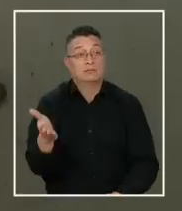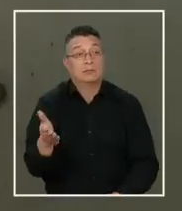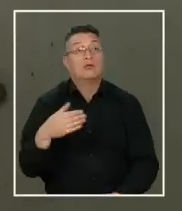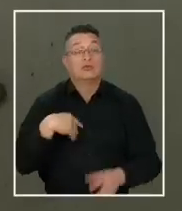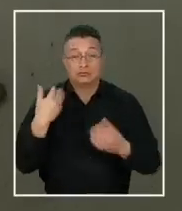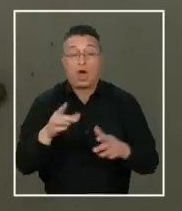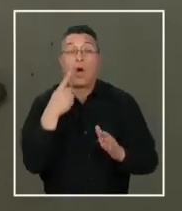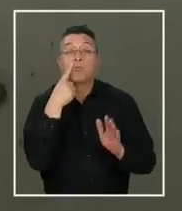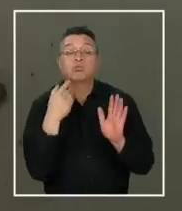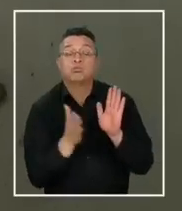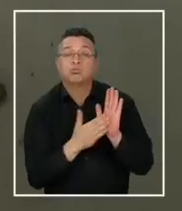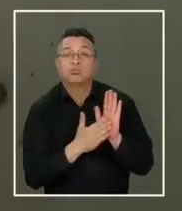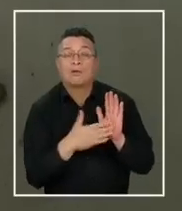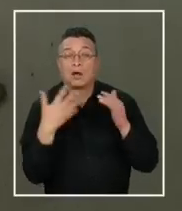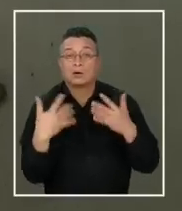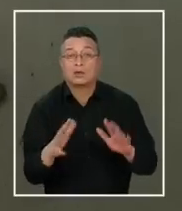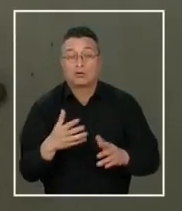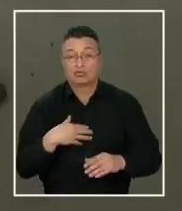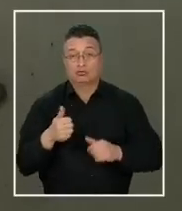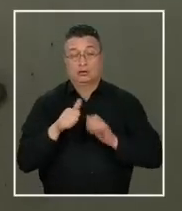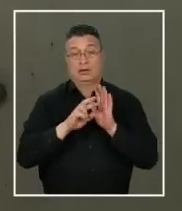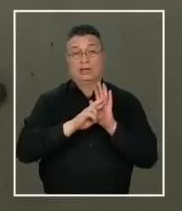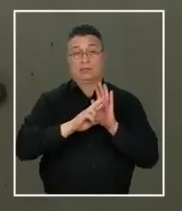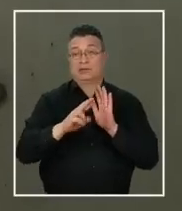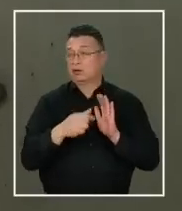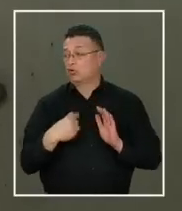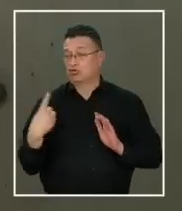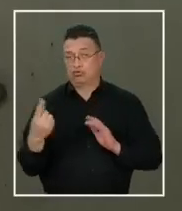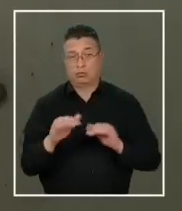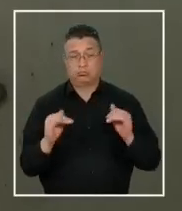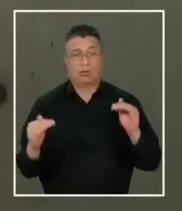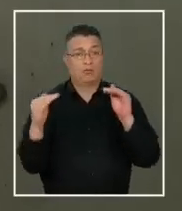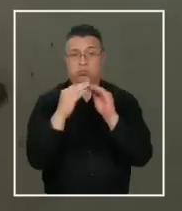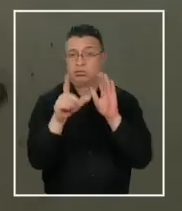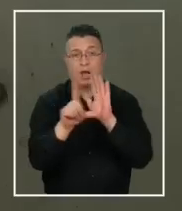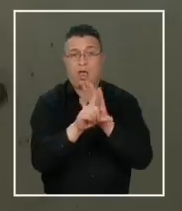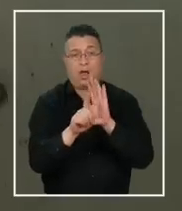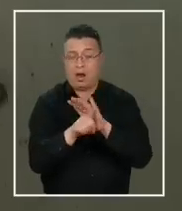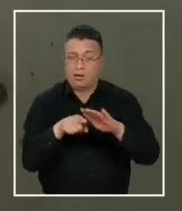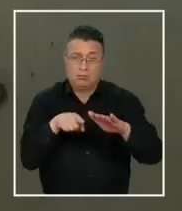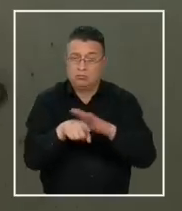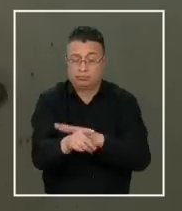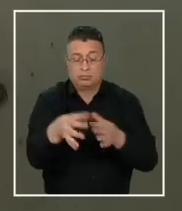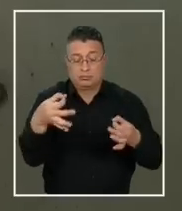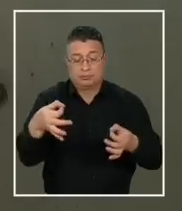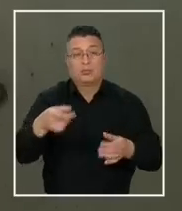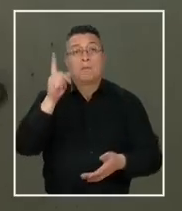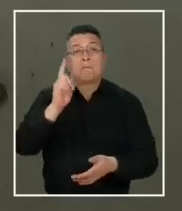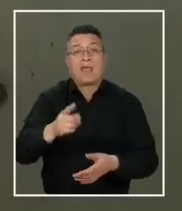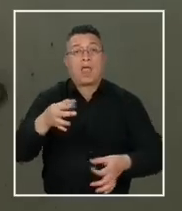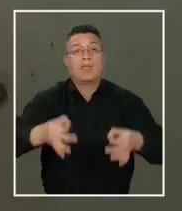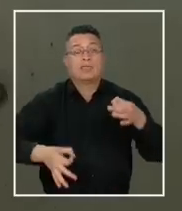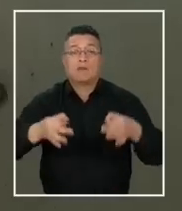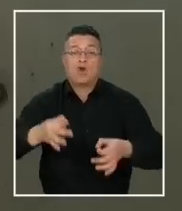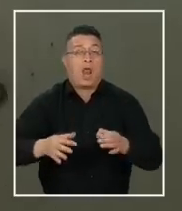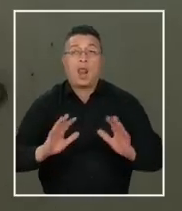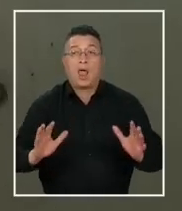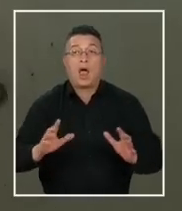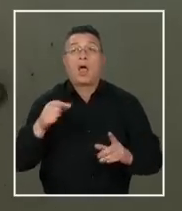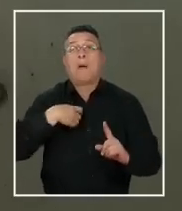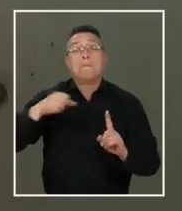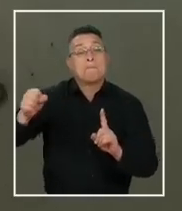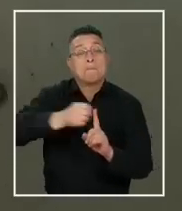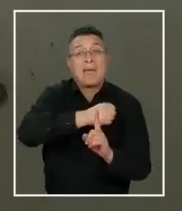acreditar que el procedimiento realizado por mis representados fue de acorde, digamos, a la legalidad y a la resolución que dispuso el tribunal. Los